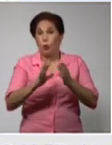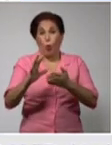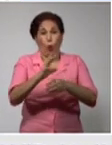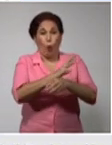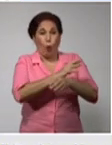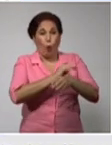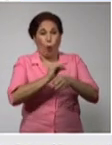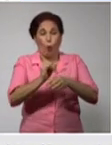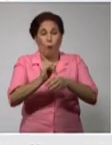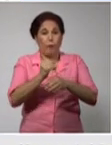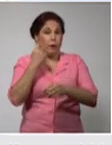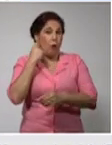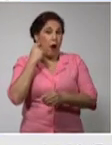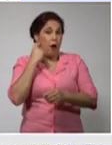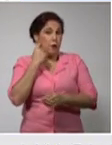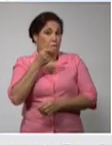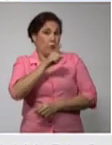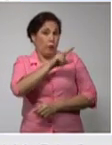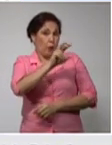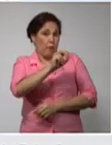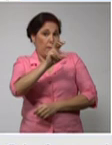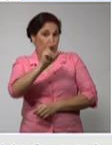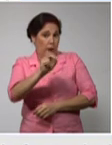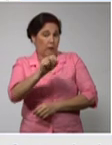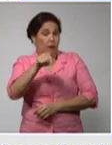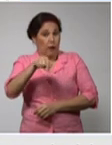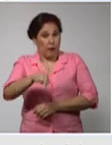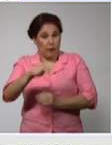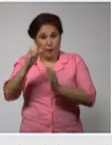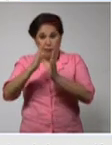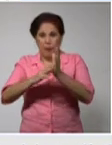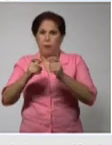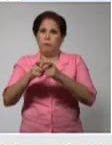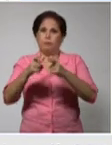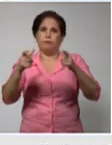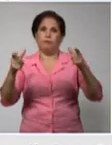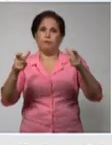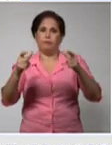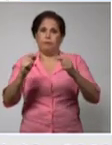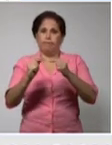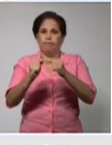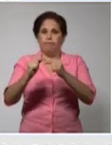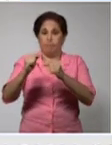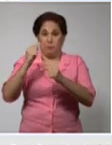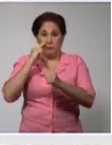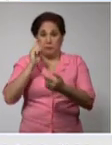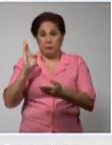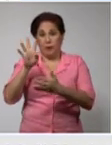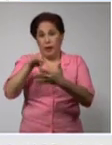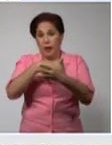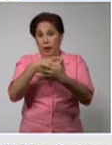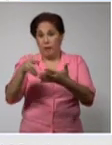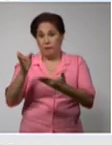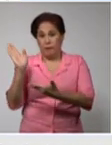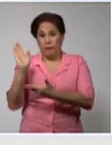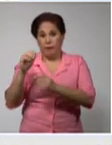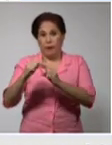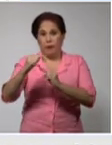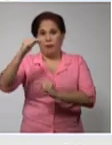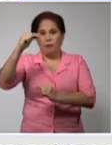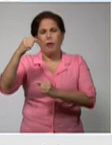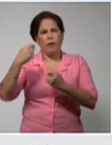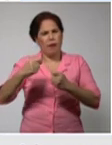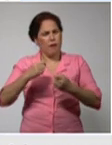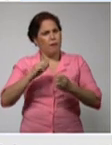en el año 2020. y por lo tanto tenemos que seguir adoptando